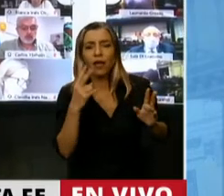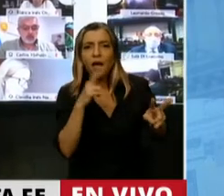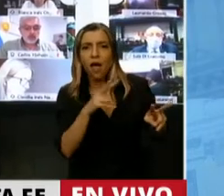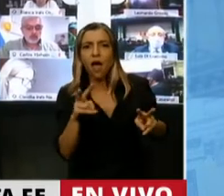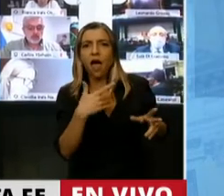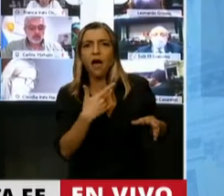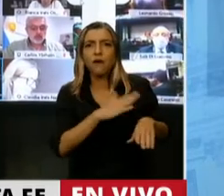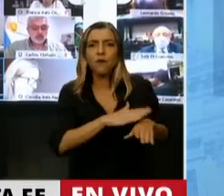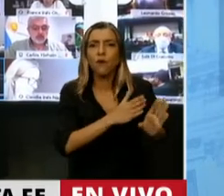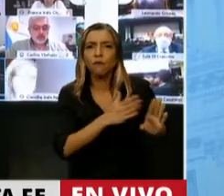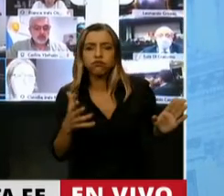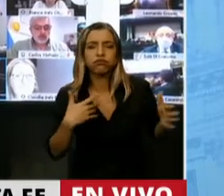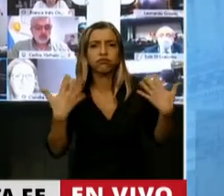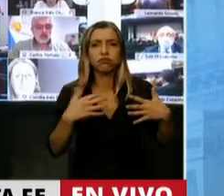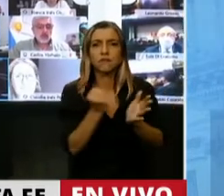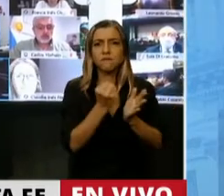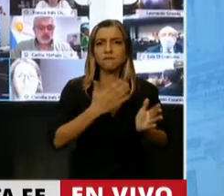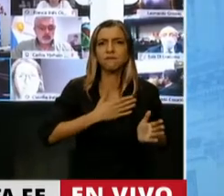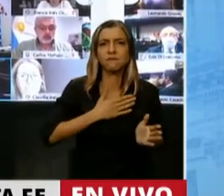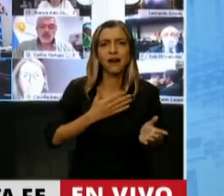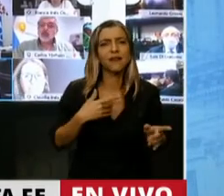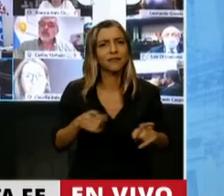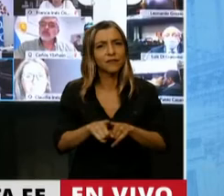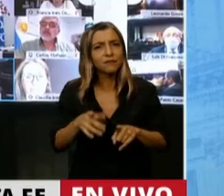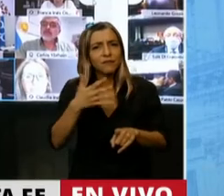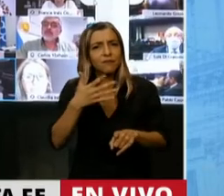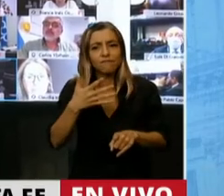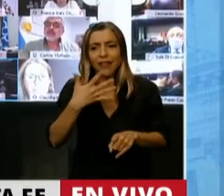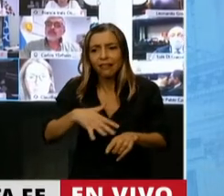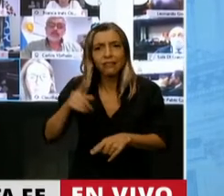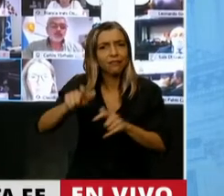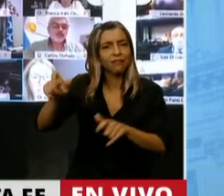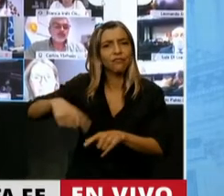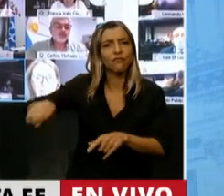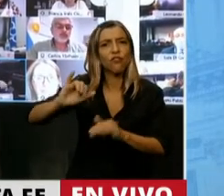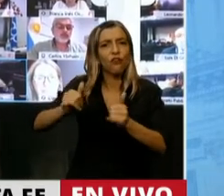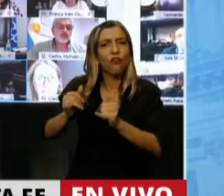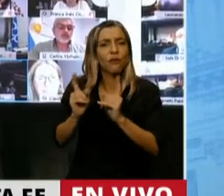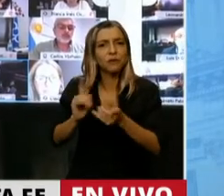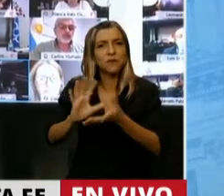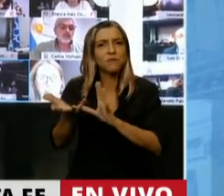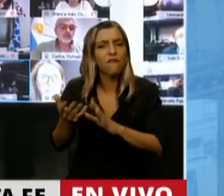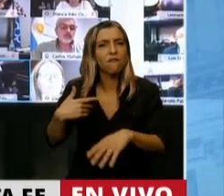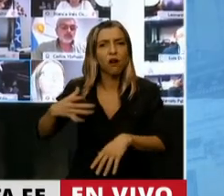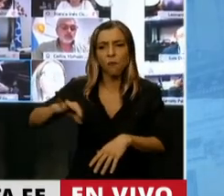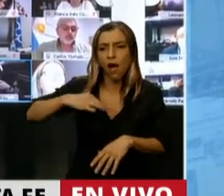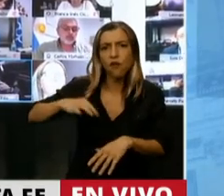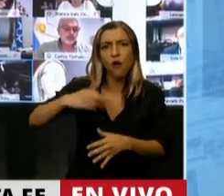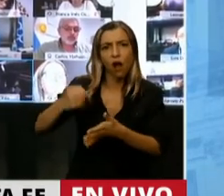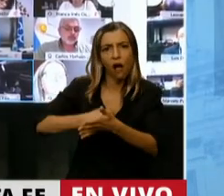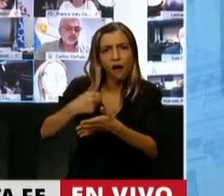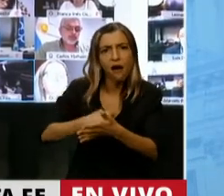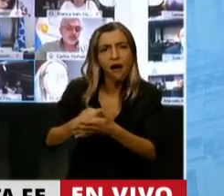de tantos militantes políticos, generación y transgeneración, década tras década, cuando se entusiasma y tienen